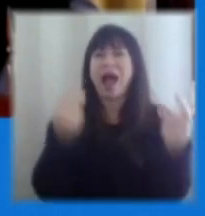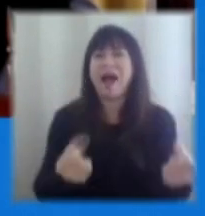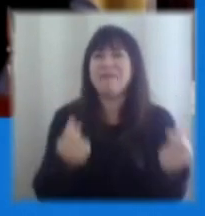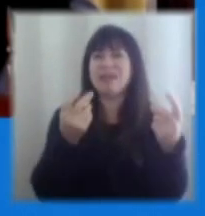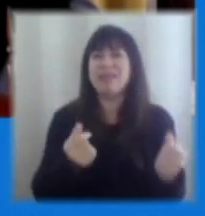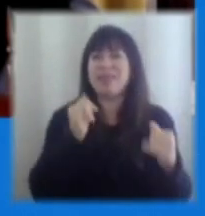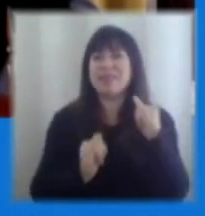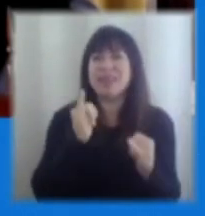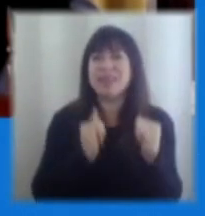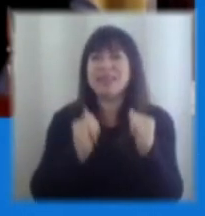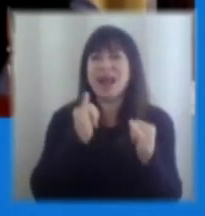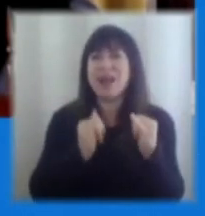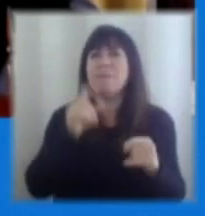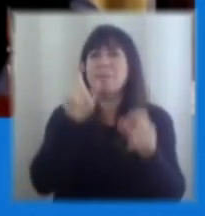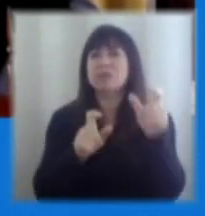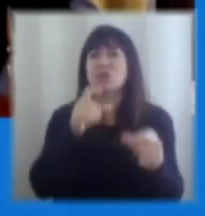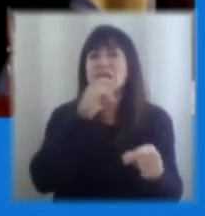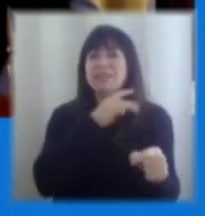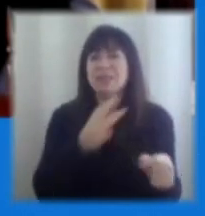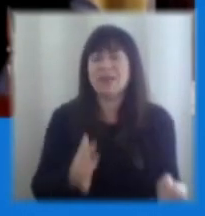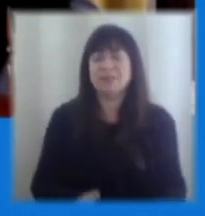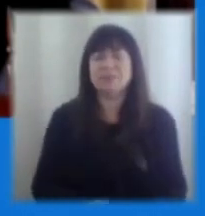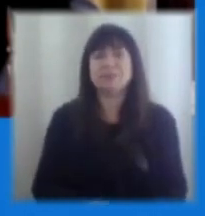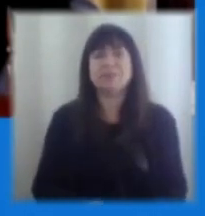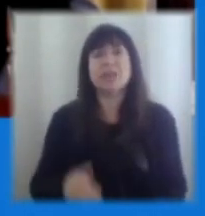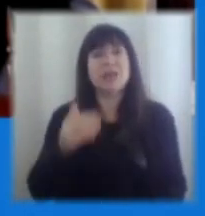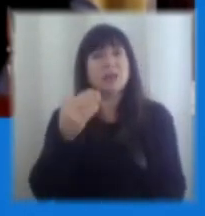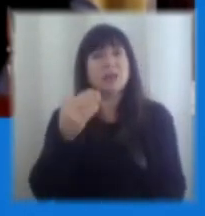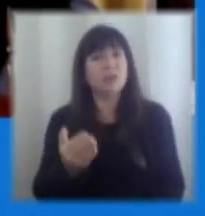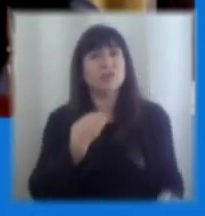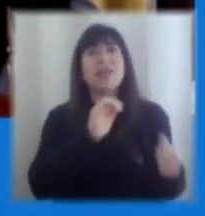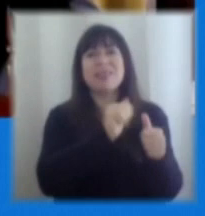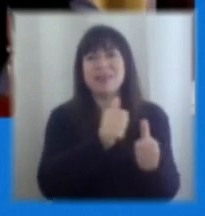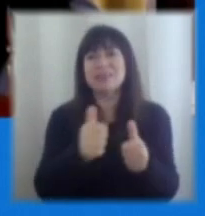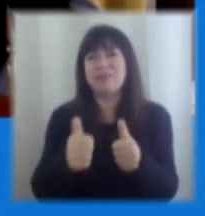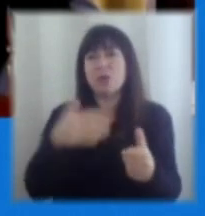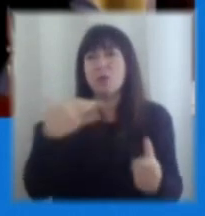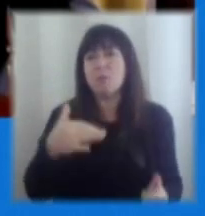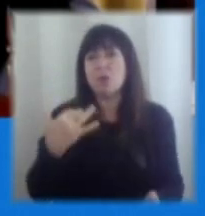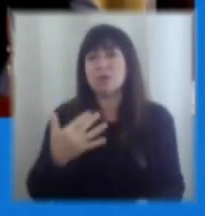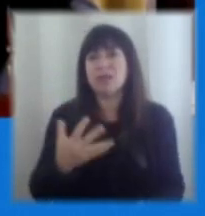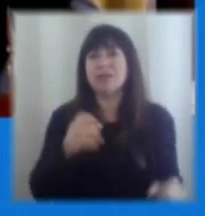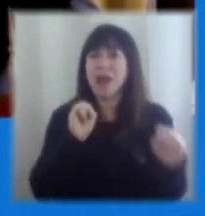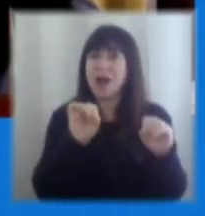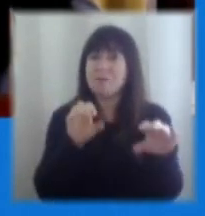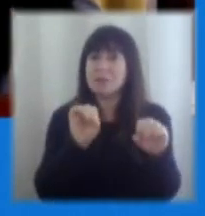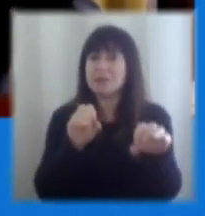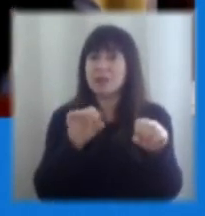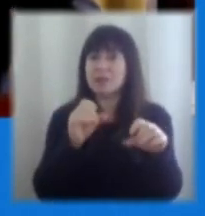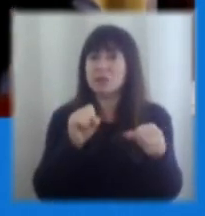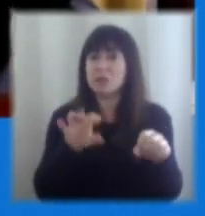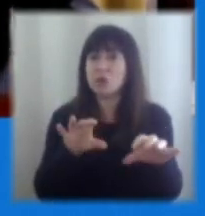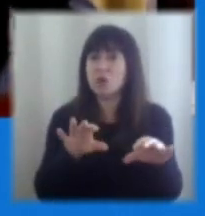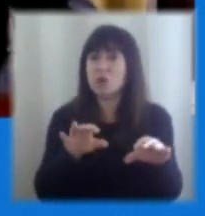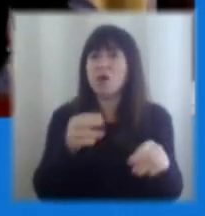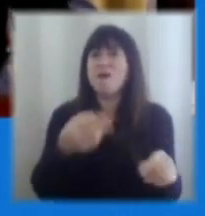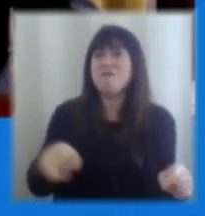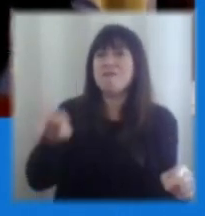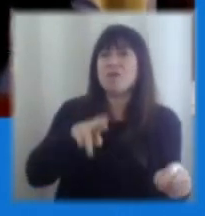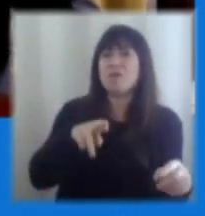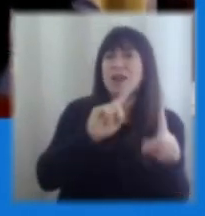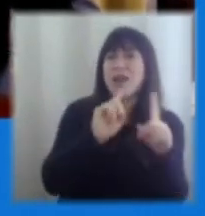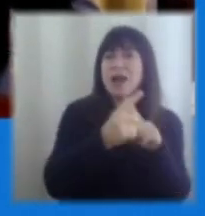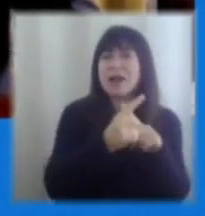en las personas en Chile entonces hay un desafío de reconversión de capacitación hay un proyecto de ley que está en discusión en el